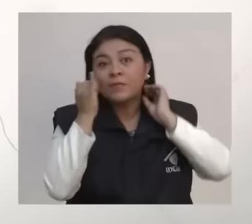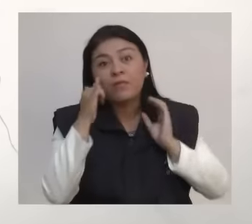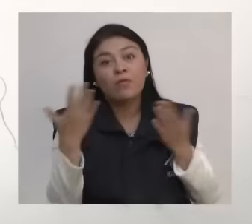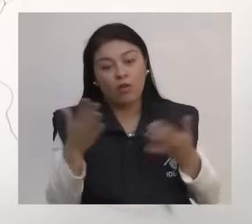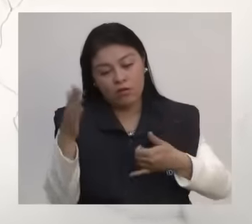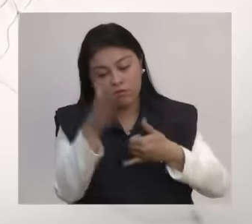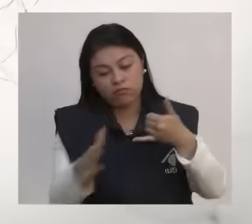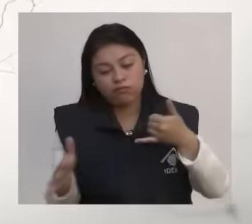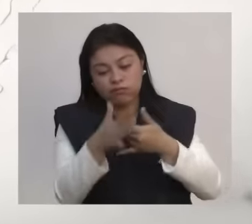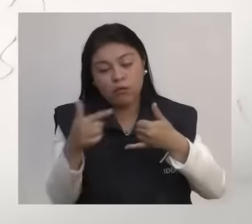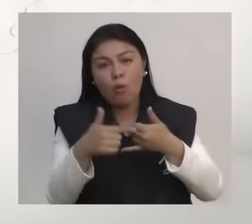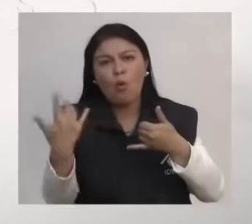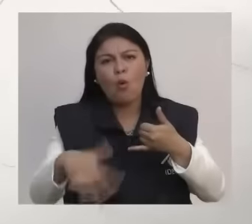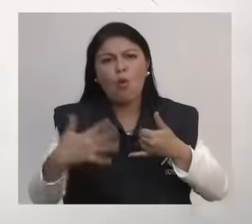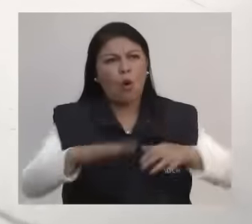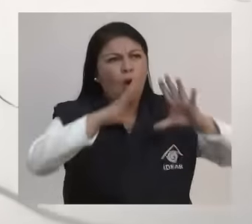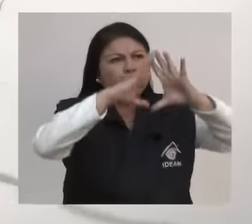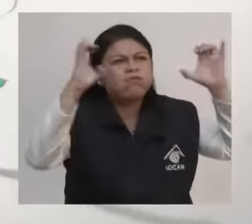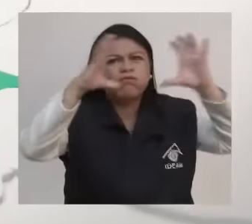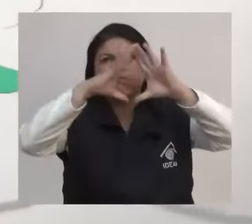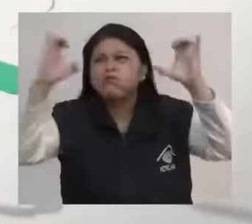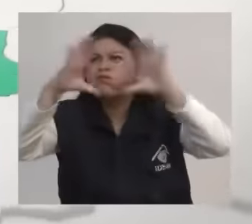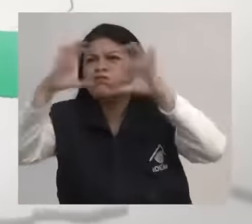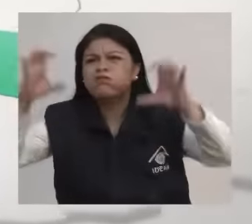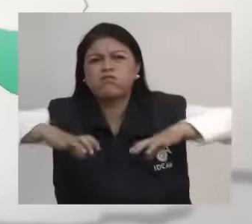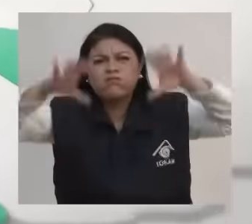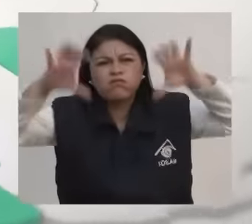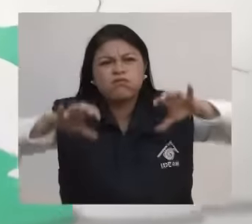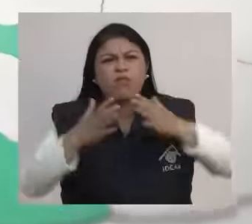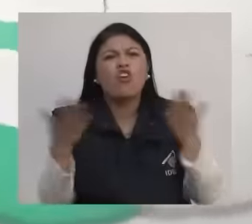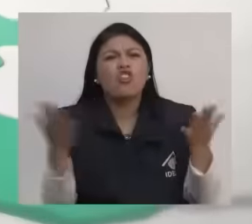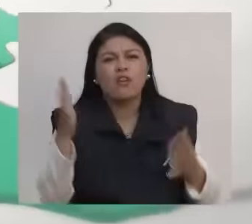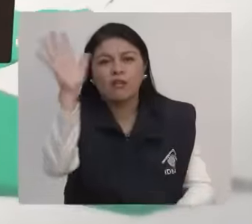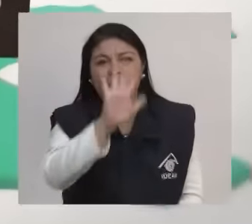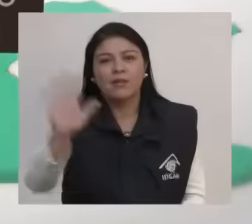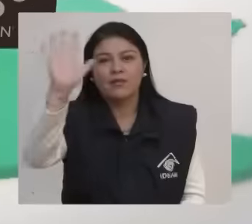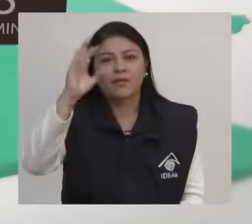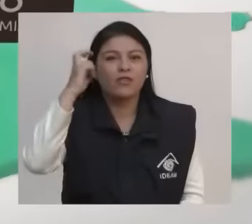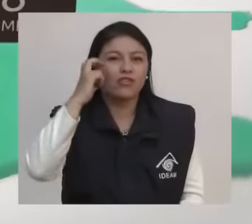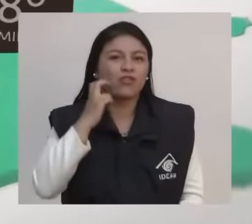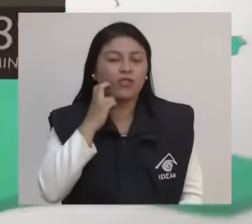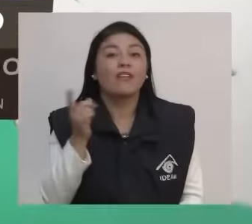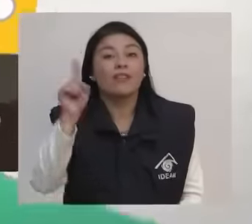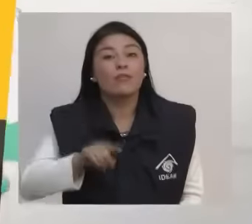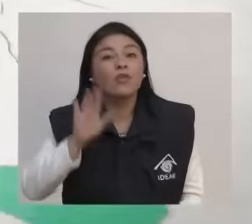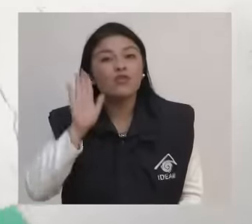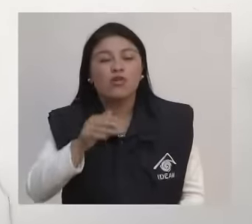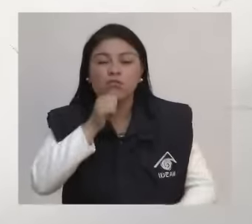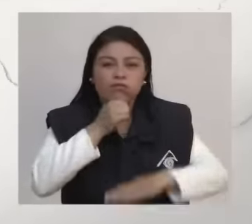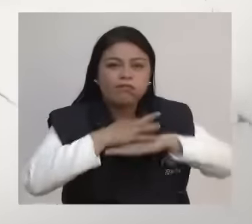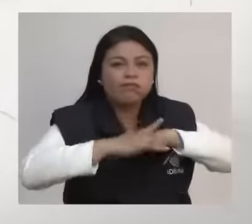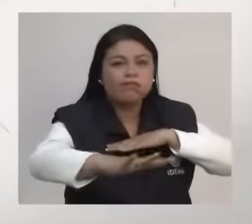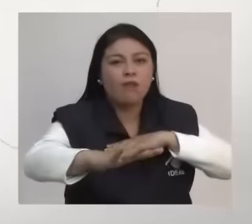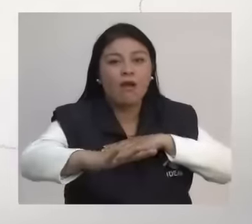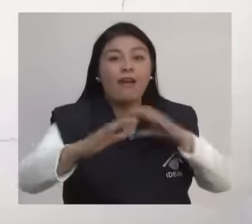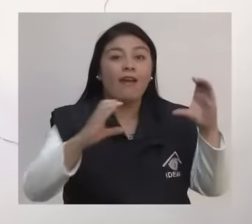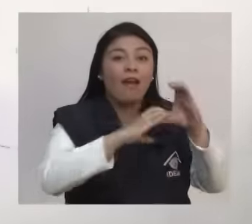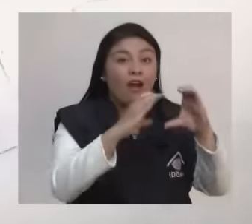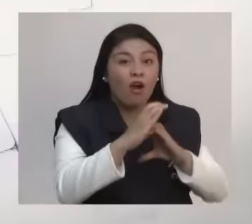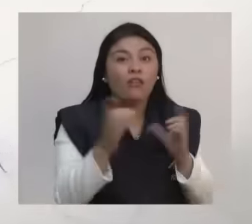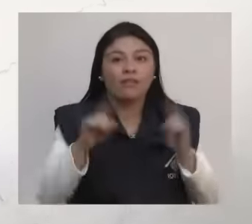pacífico, encontramos gran nubosidad con lluvias focalizadas en el departamento del Chocó Y sobre la costa del Cauca y Valle del Cauca